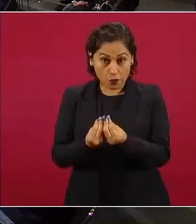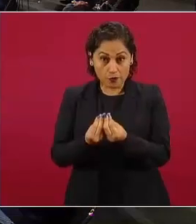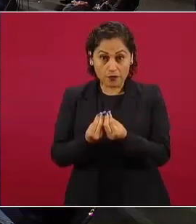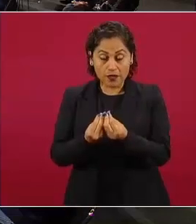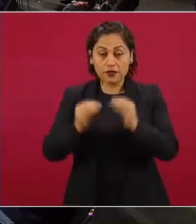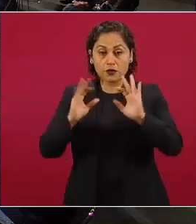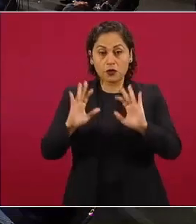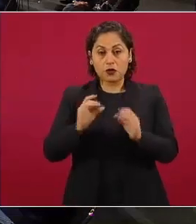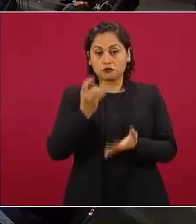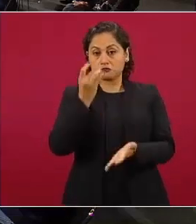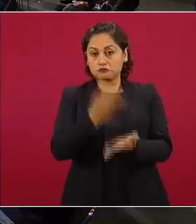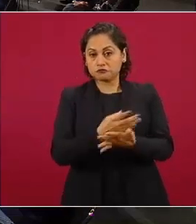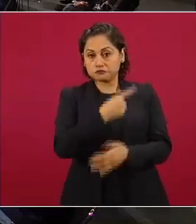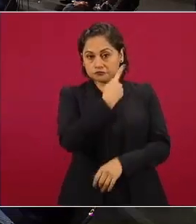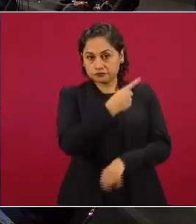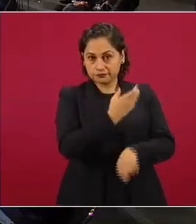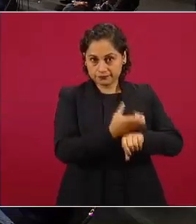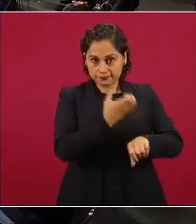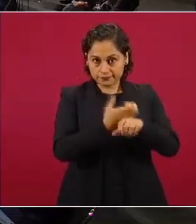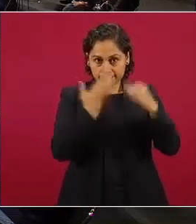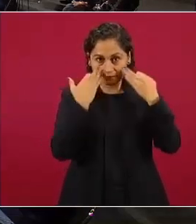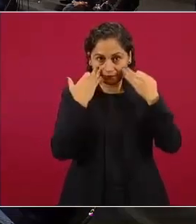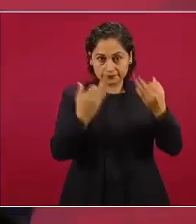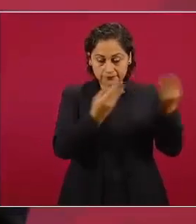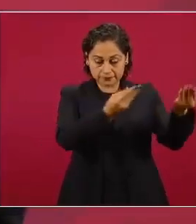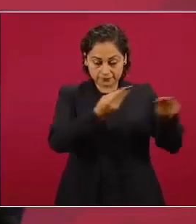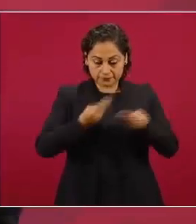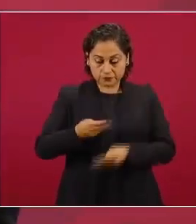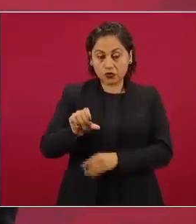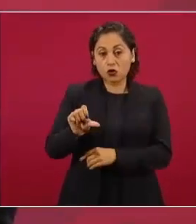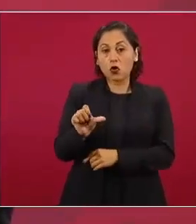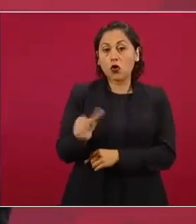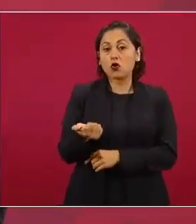mandó el gobierno de Estados Unidos que llegó a México el 11 de noviembre